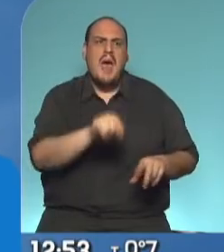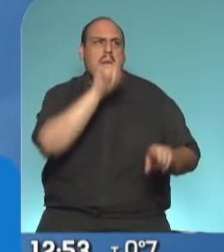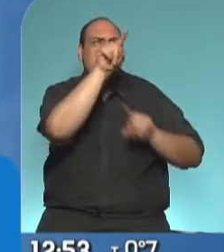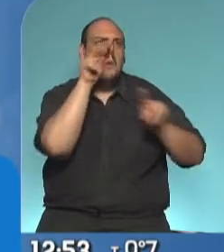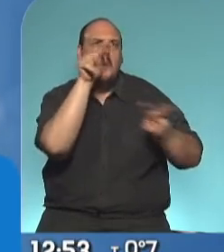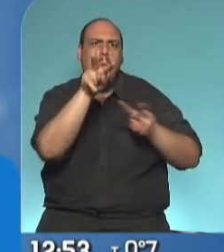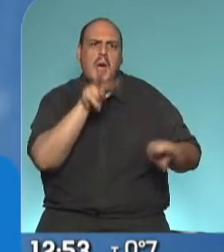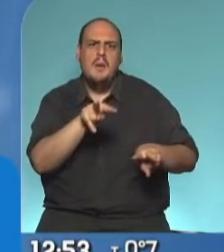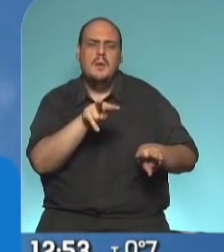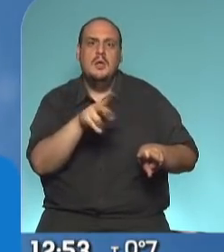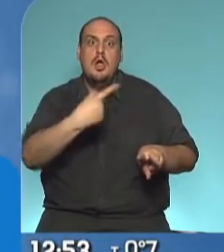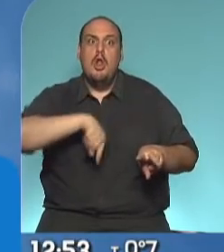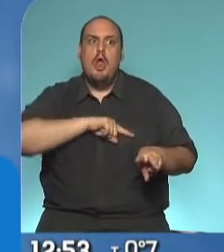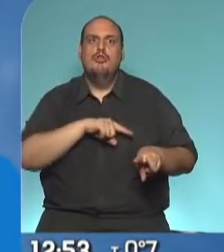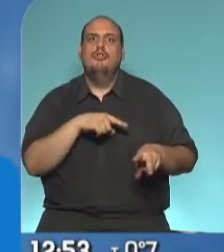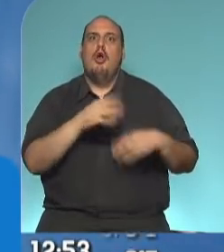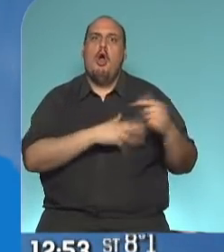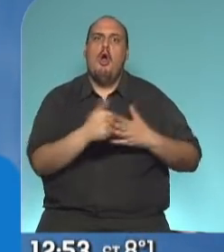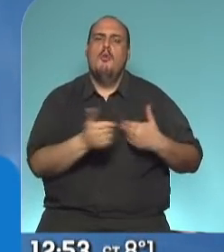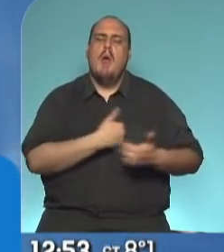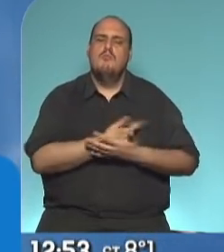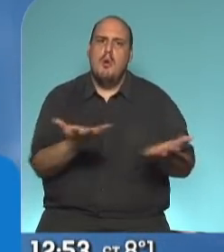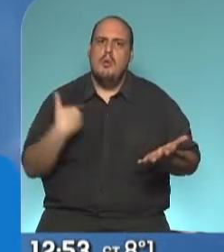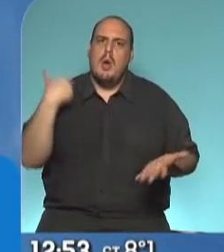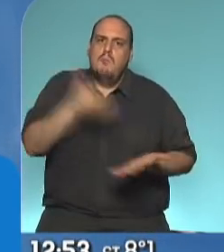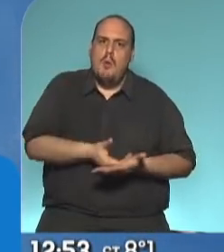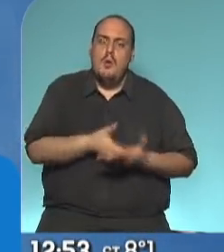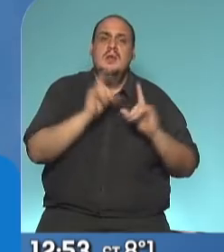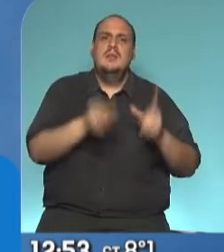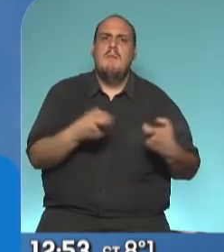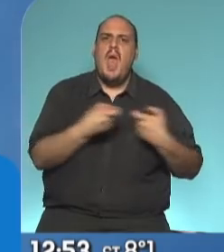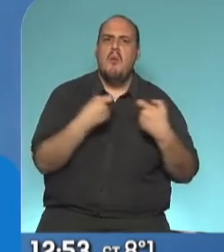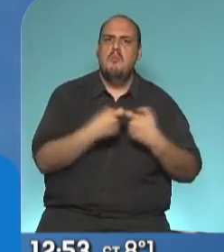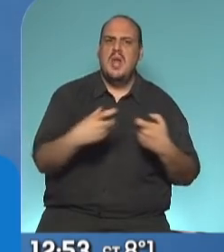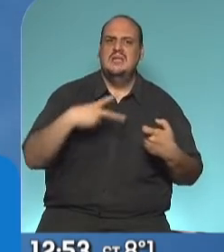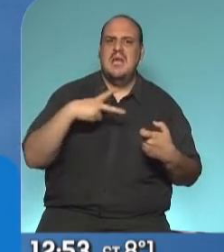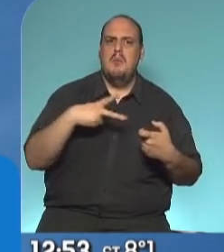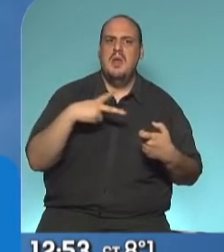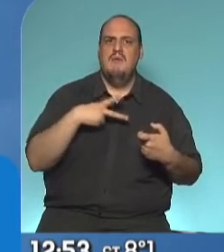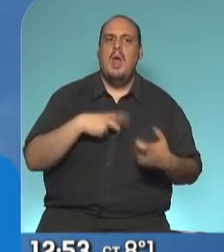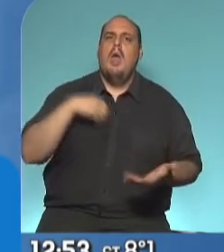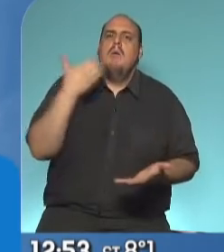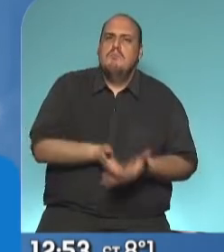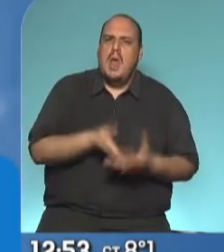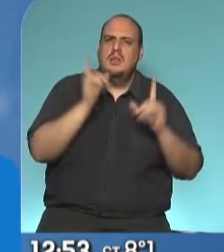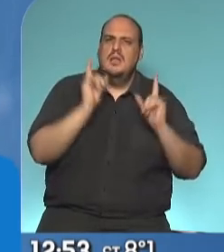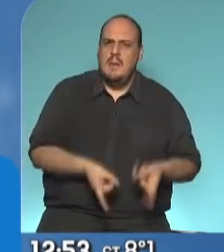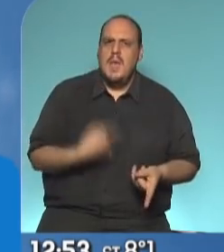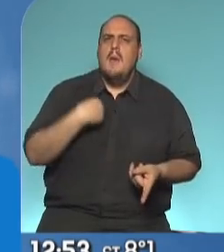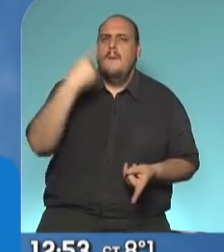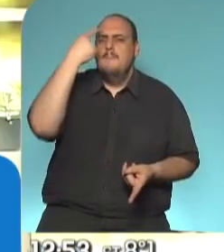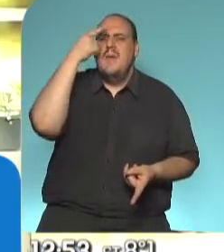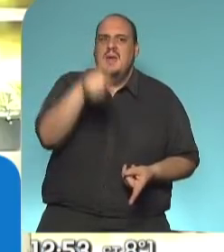cómo invertimos en obra pública, sino cómo el sector privado también arriesga, invierte y piensa